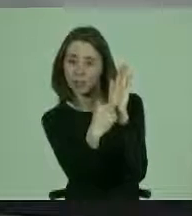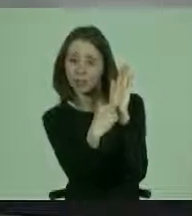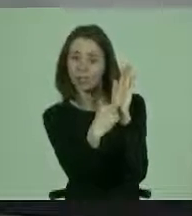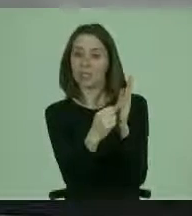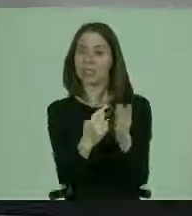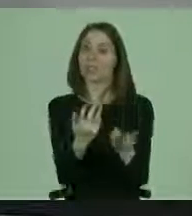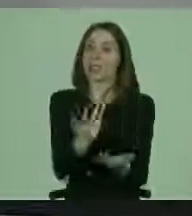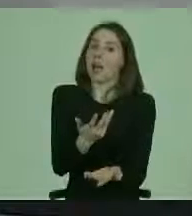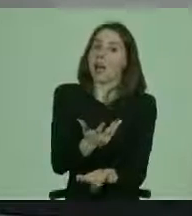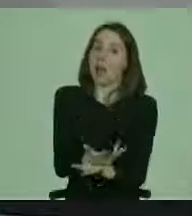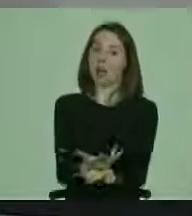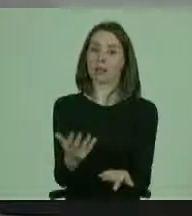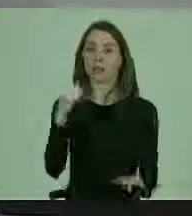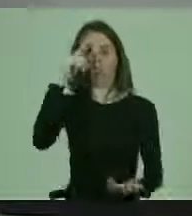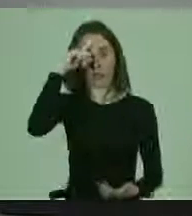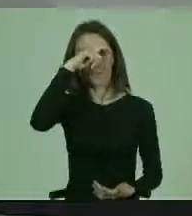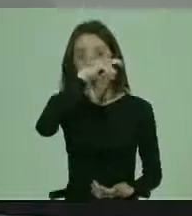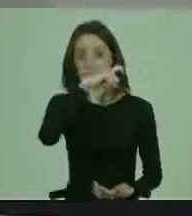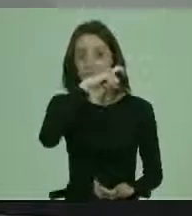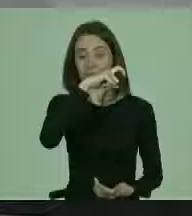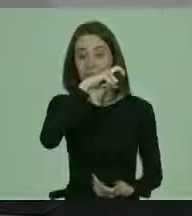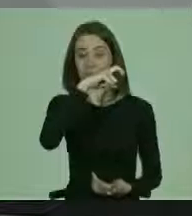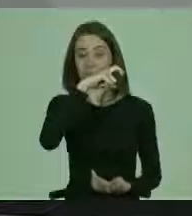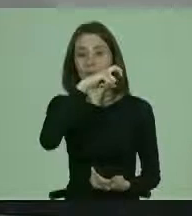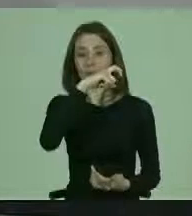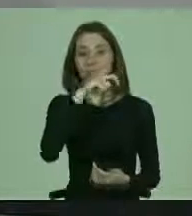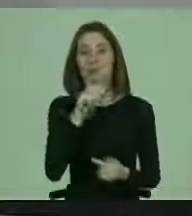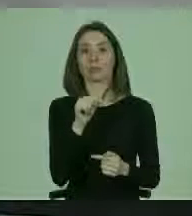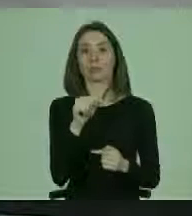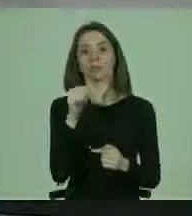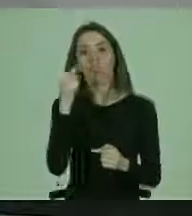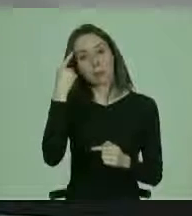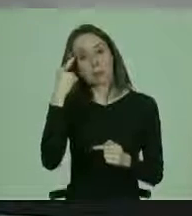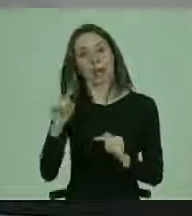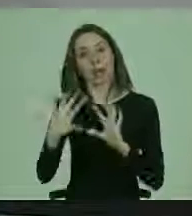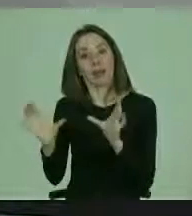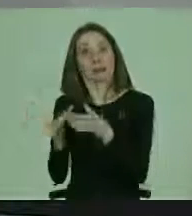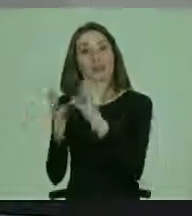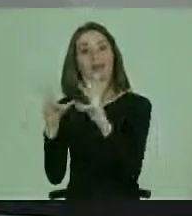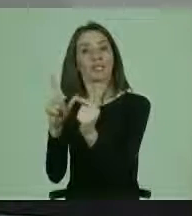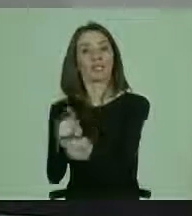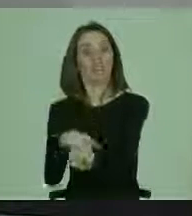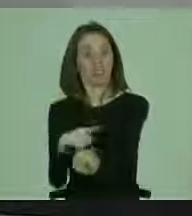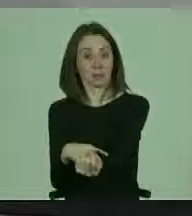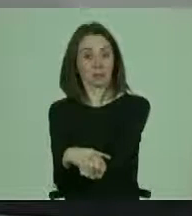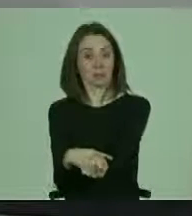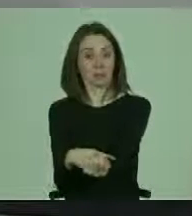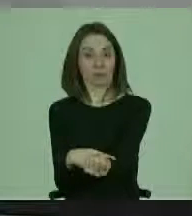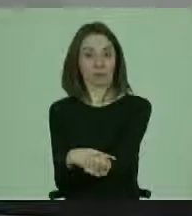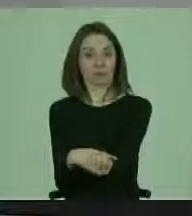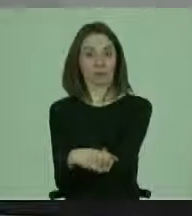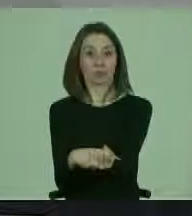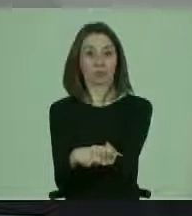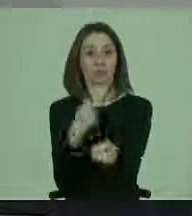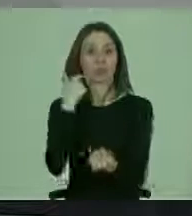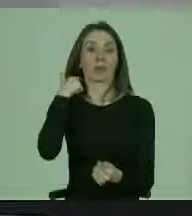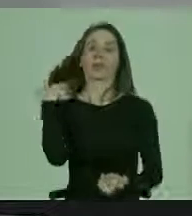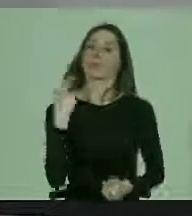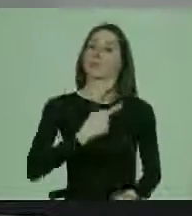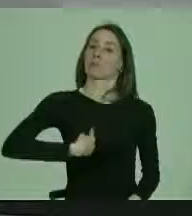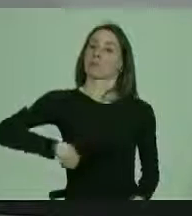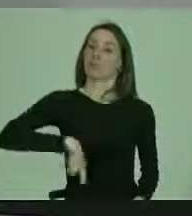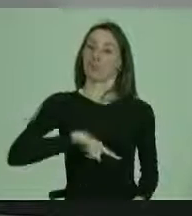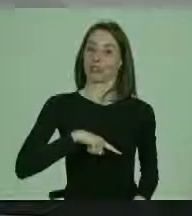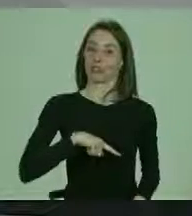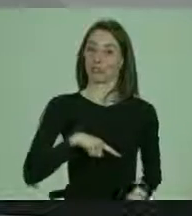dificultades también en este ejercicio. Entonces, aquí nosotros